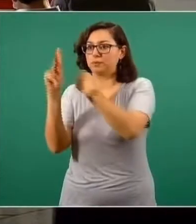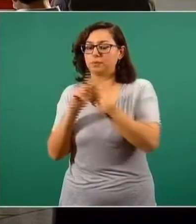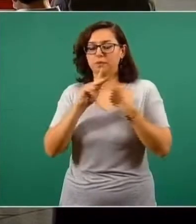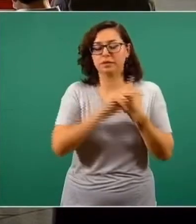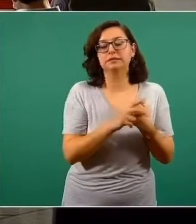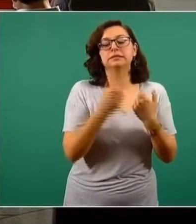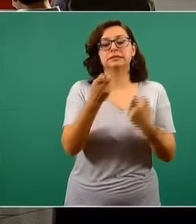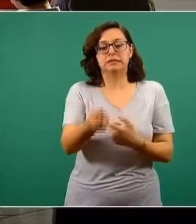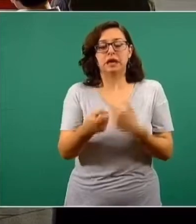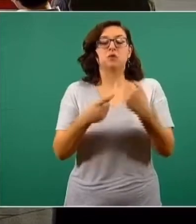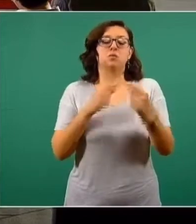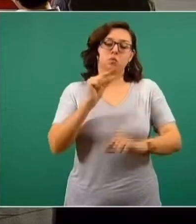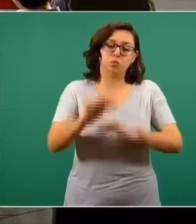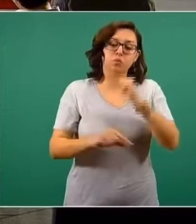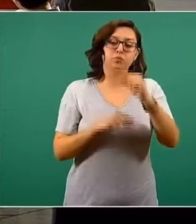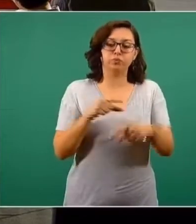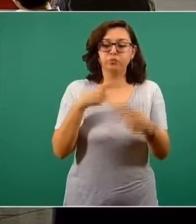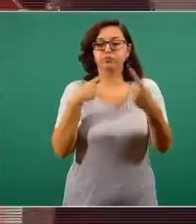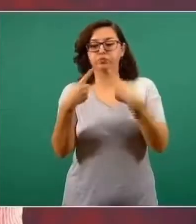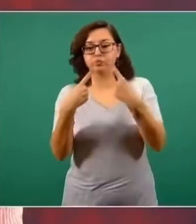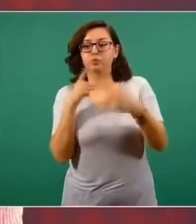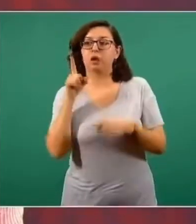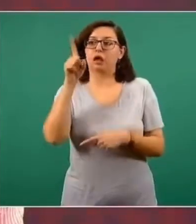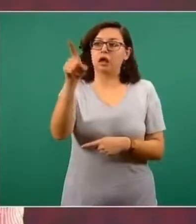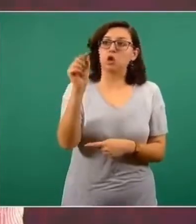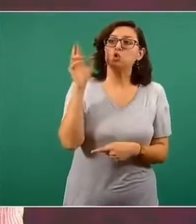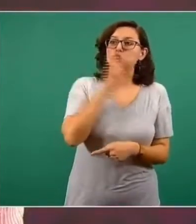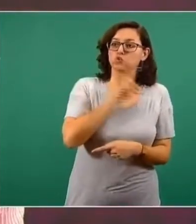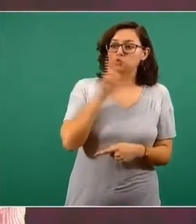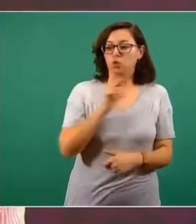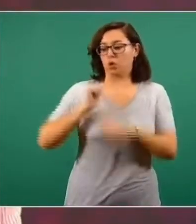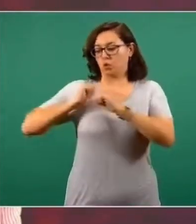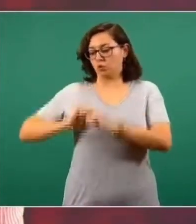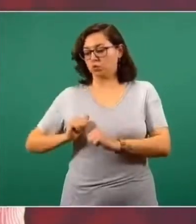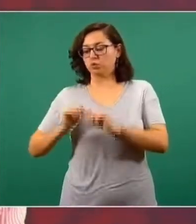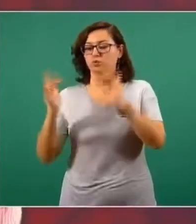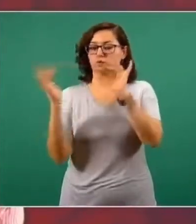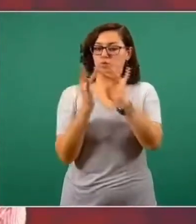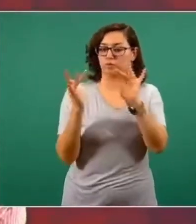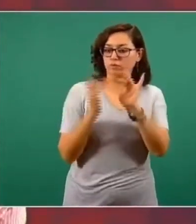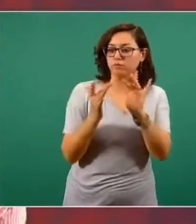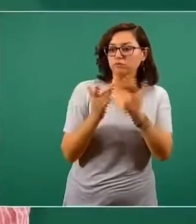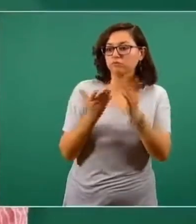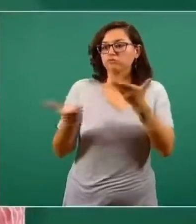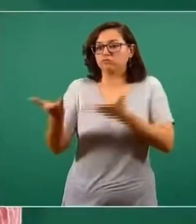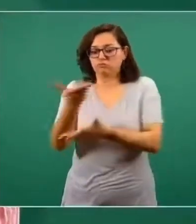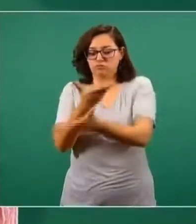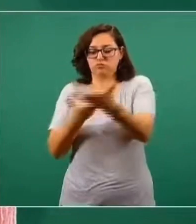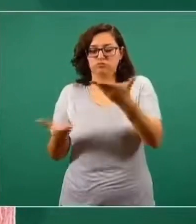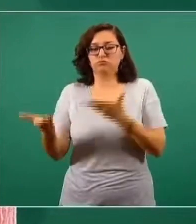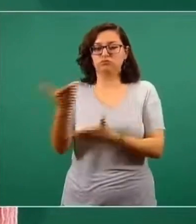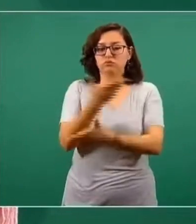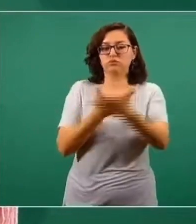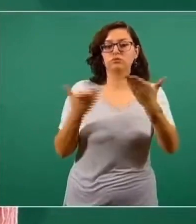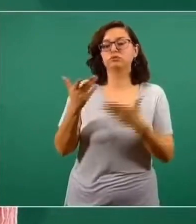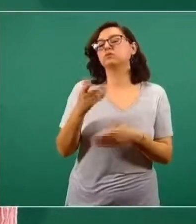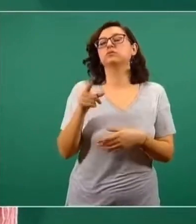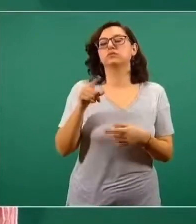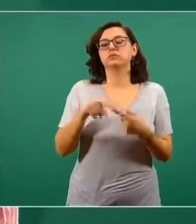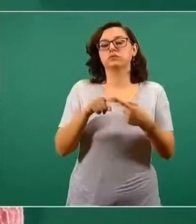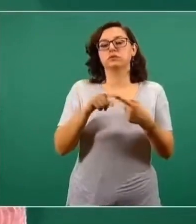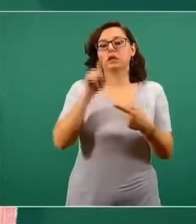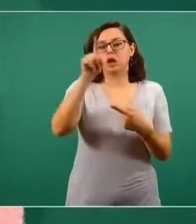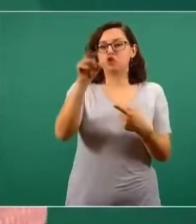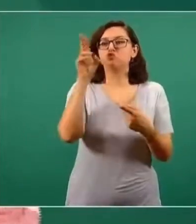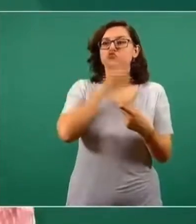pláticas fueron madurando con el Fondo Ruso de Inversiones Directas, CONACYT y VIRMEX, el director general de VIRMEX, el doctor Pedro